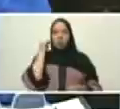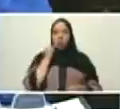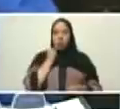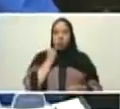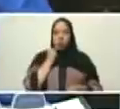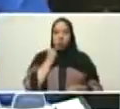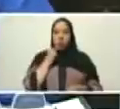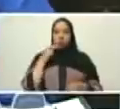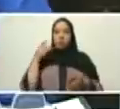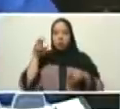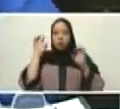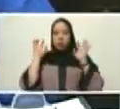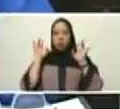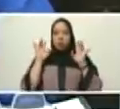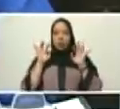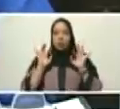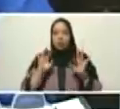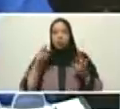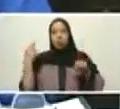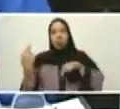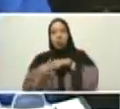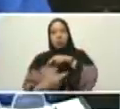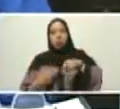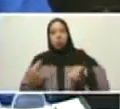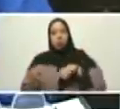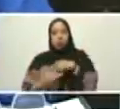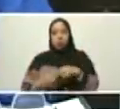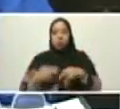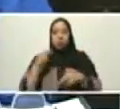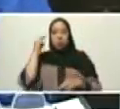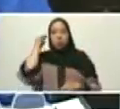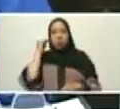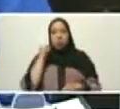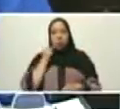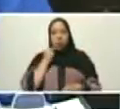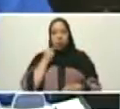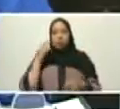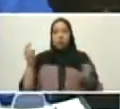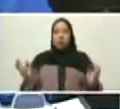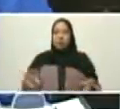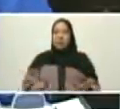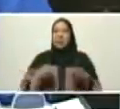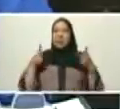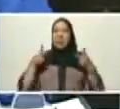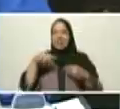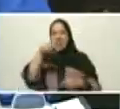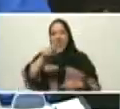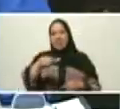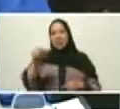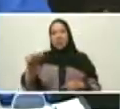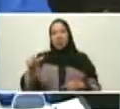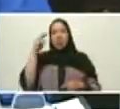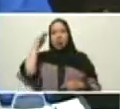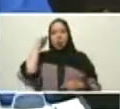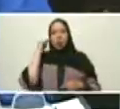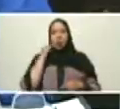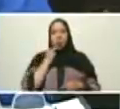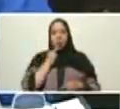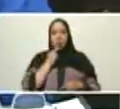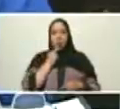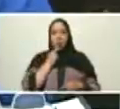del ejército revolucionario de Simón Bolívar en la pantalla de Bomboná. Verdaderamente